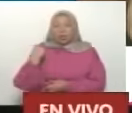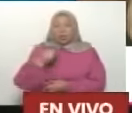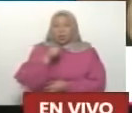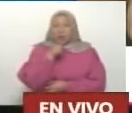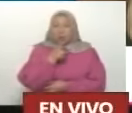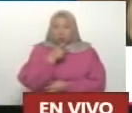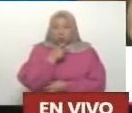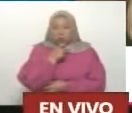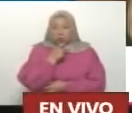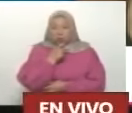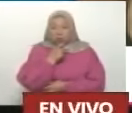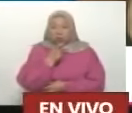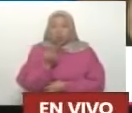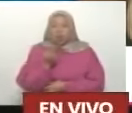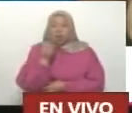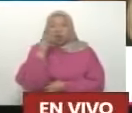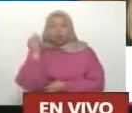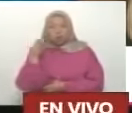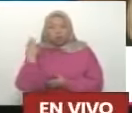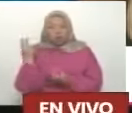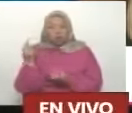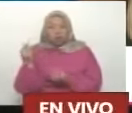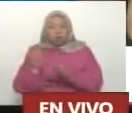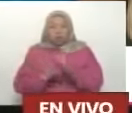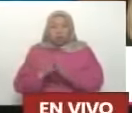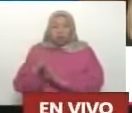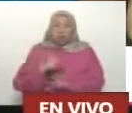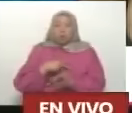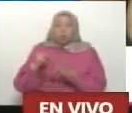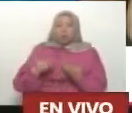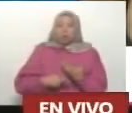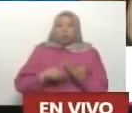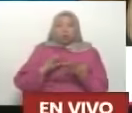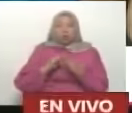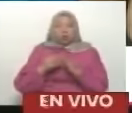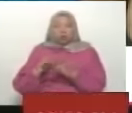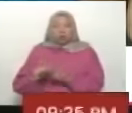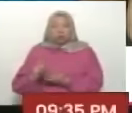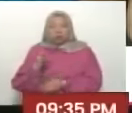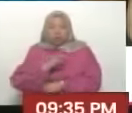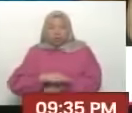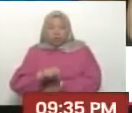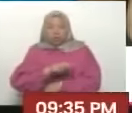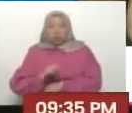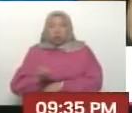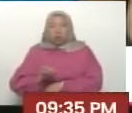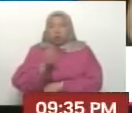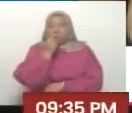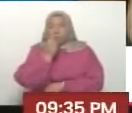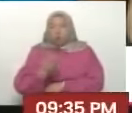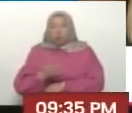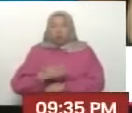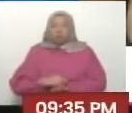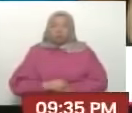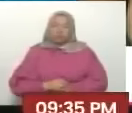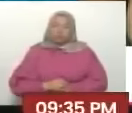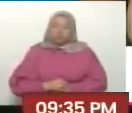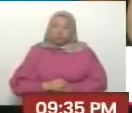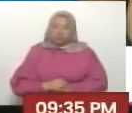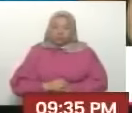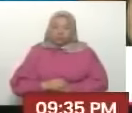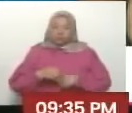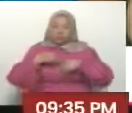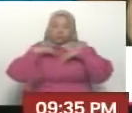popular, y que tienen mucha esperanza de desarrollar proyectos en sus comunidades. La gran misión, bueno, tenemos también esos